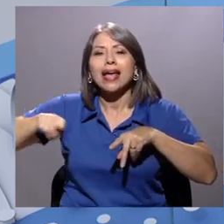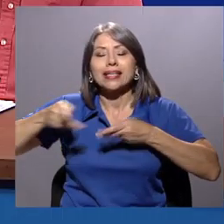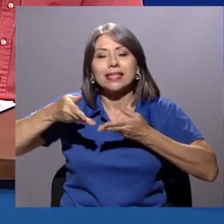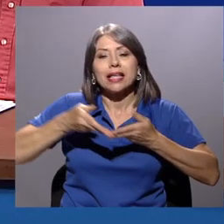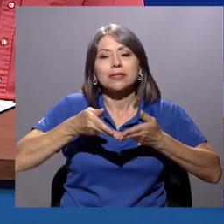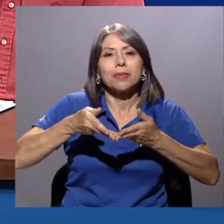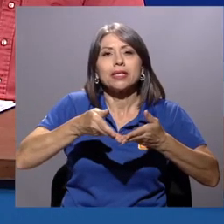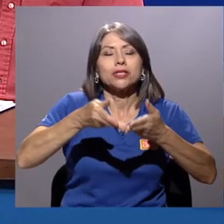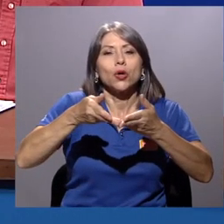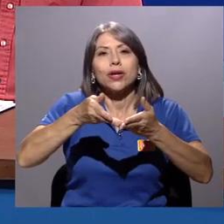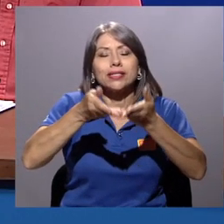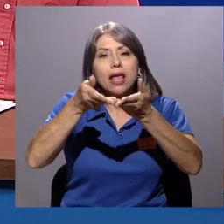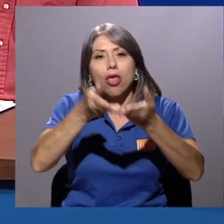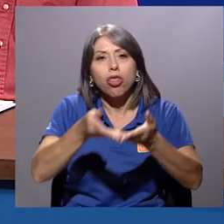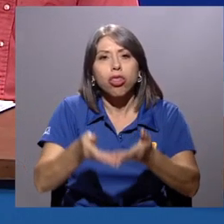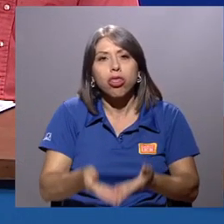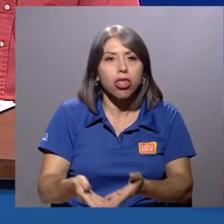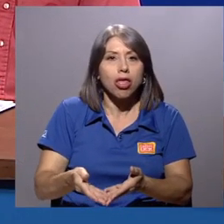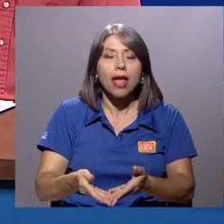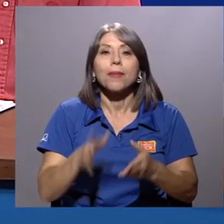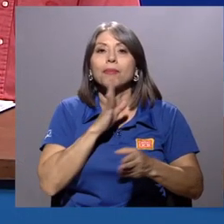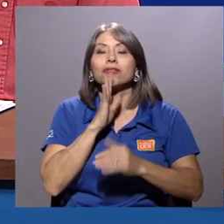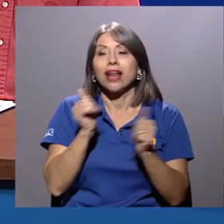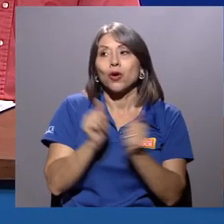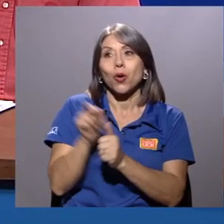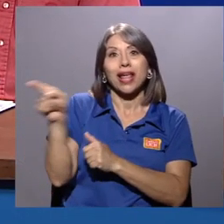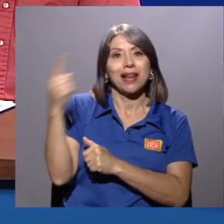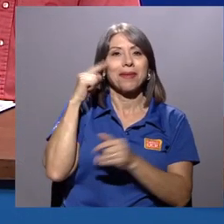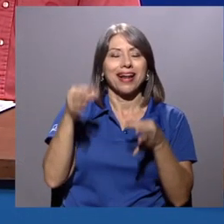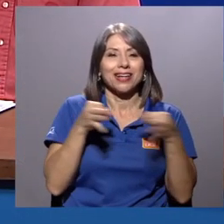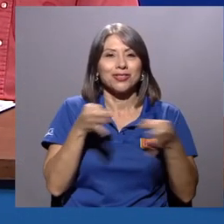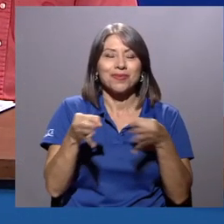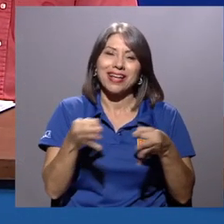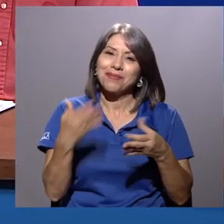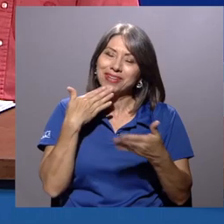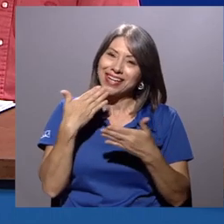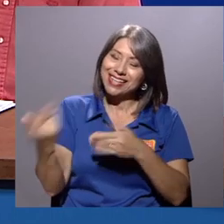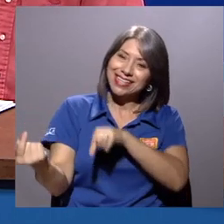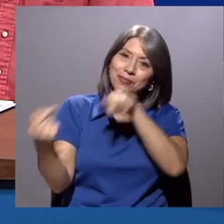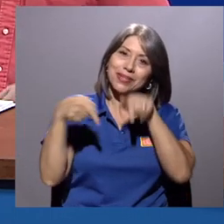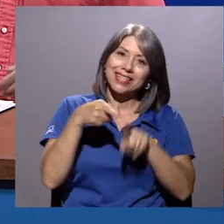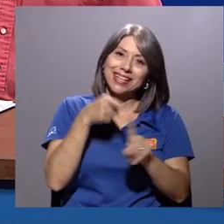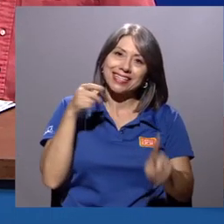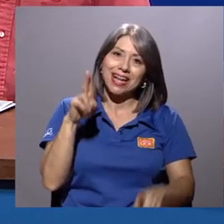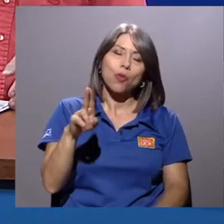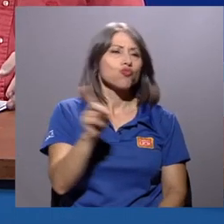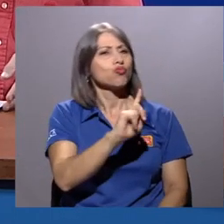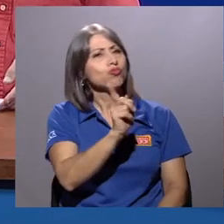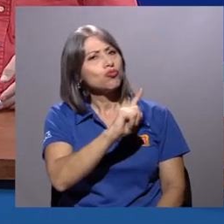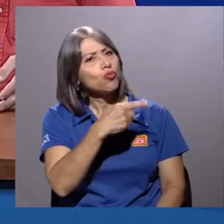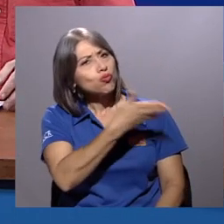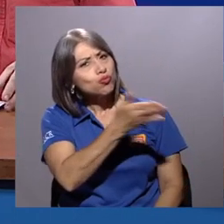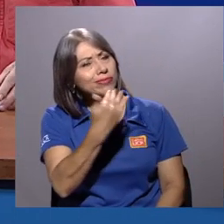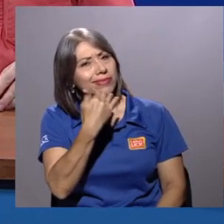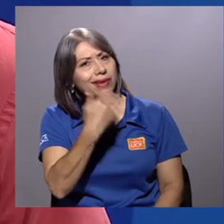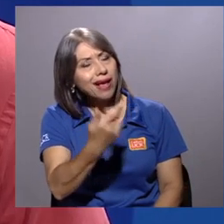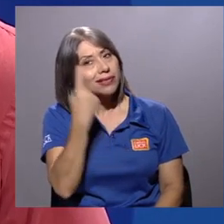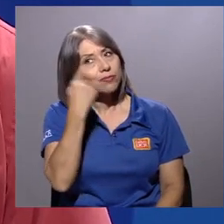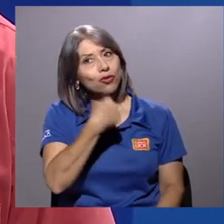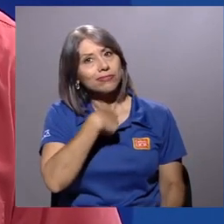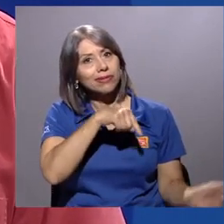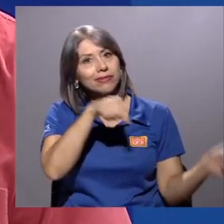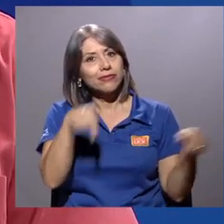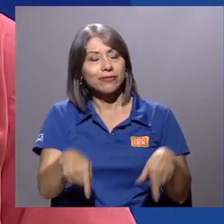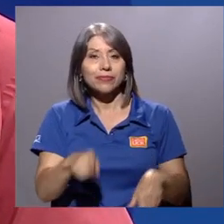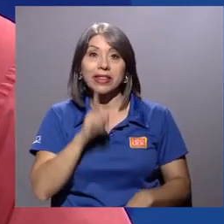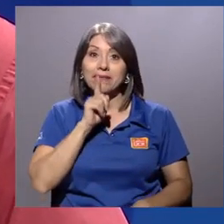conversar con él para que nos explique la actividad que organiza. Don Leonardo, muchas gracias por estar en Desde la U. No, a ustedes las gracias por tenerme aquí.